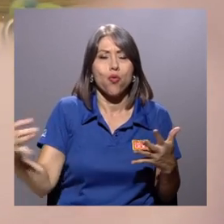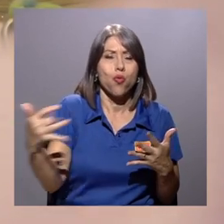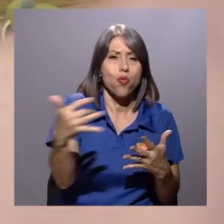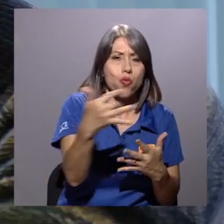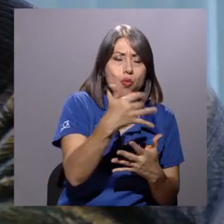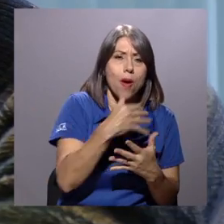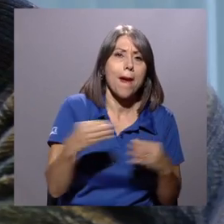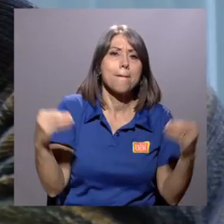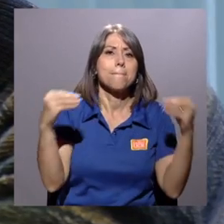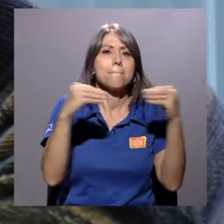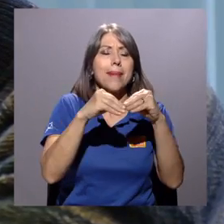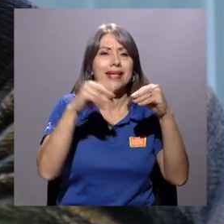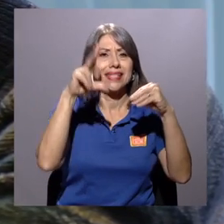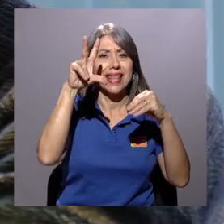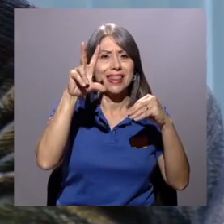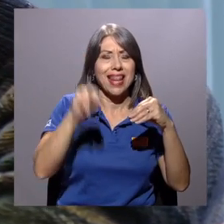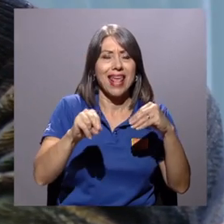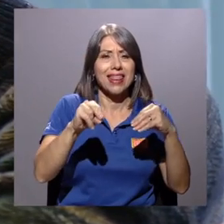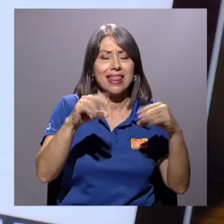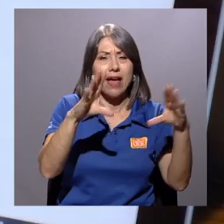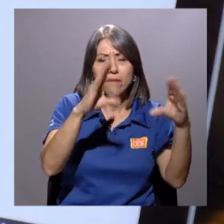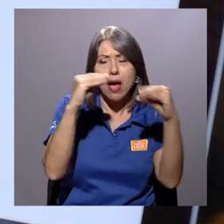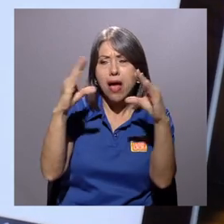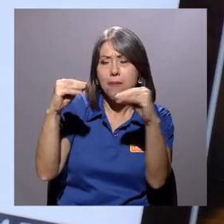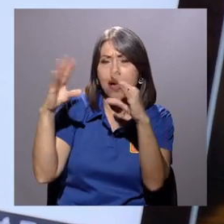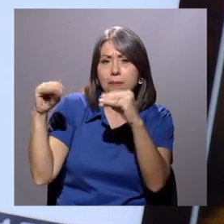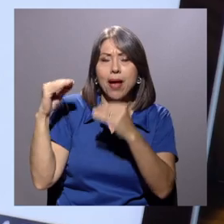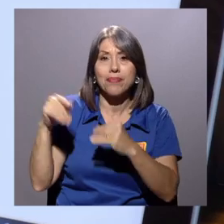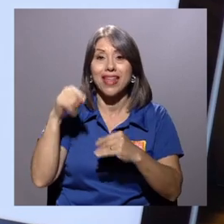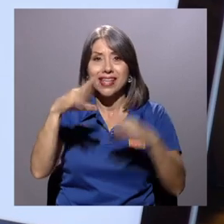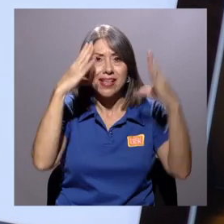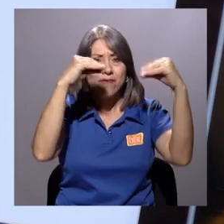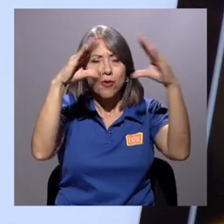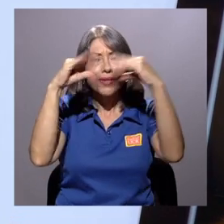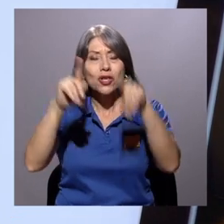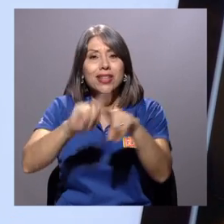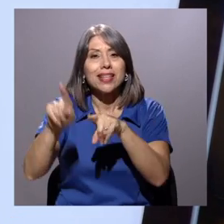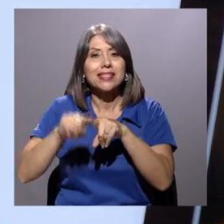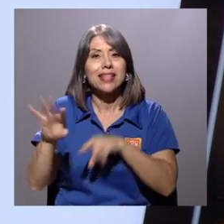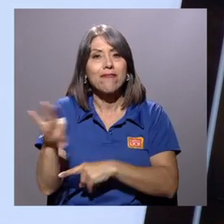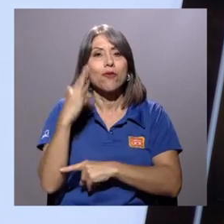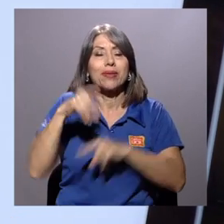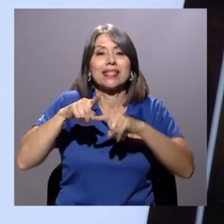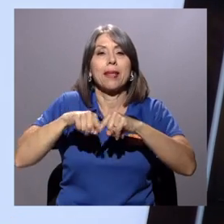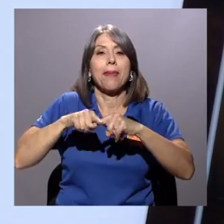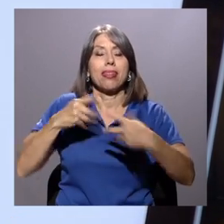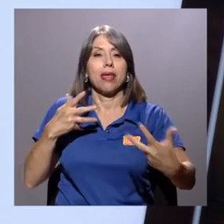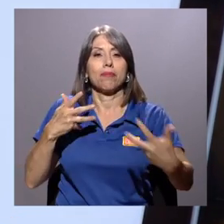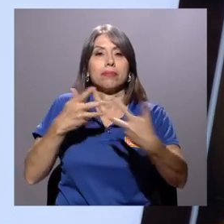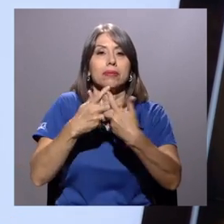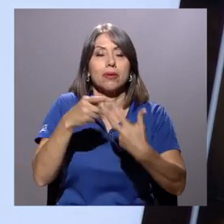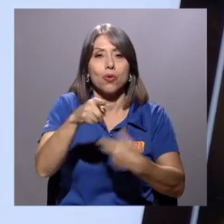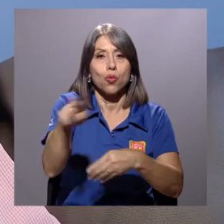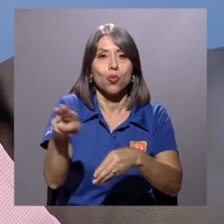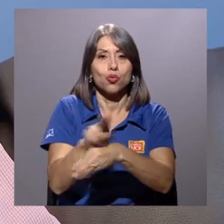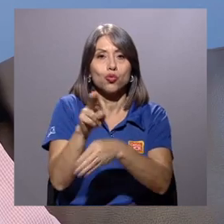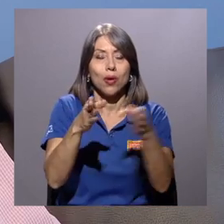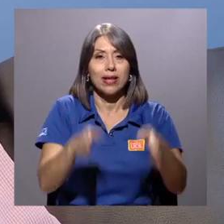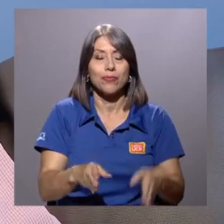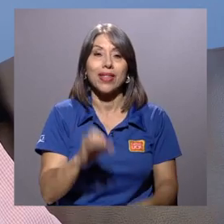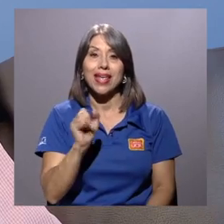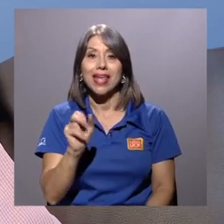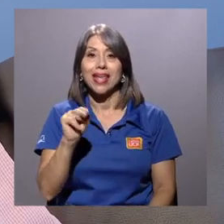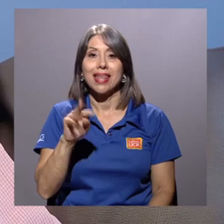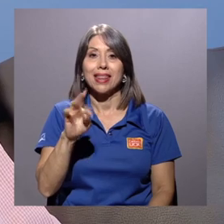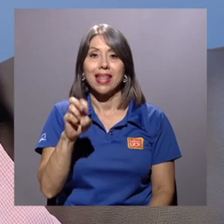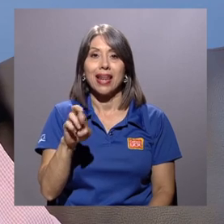primarias. Esta información se presenta de distintas maneras según las necesidades del usuario. Hay interfaces